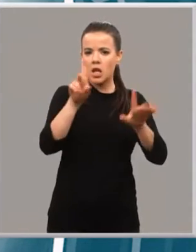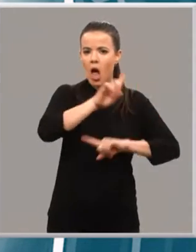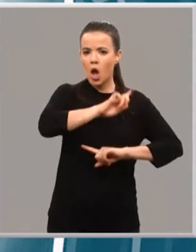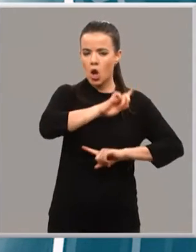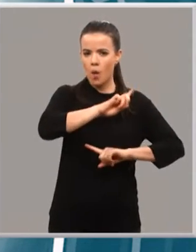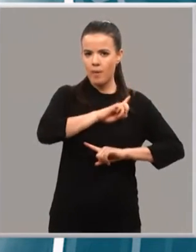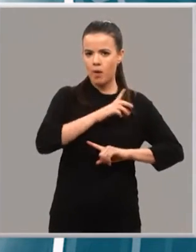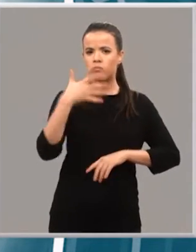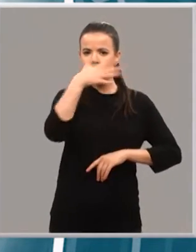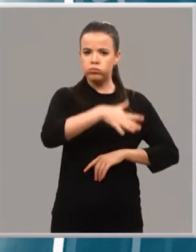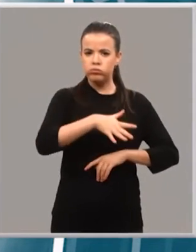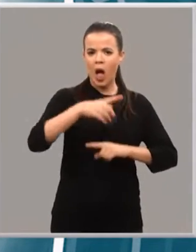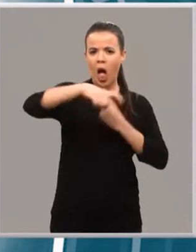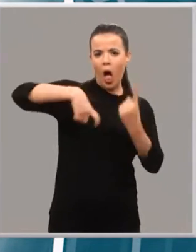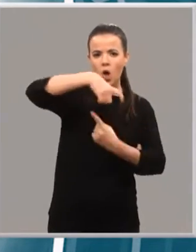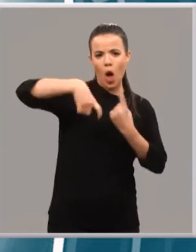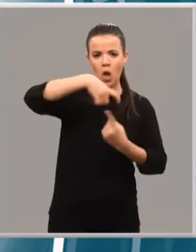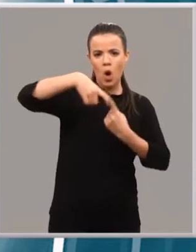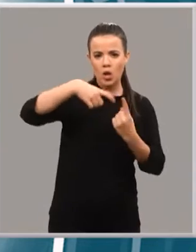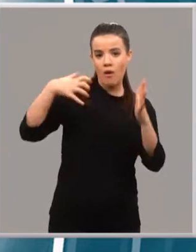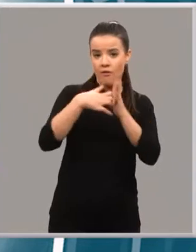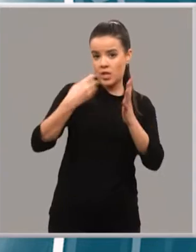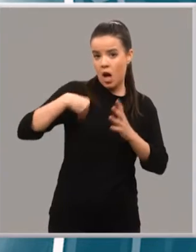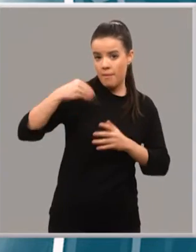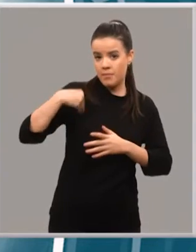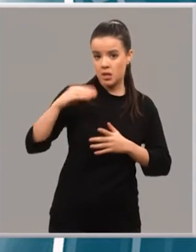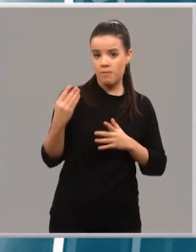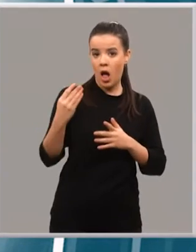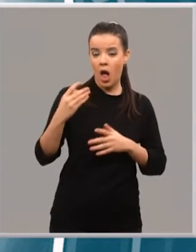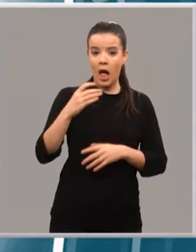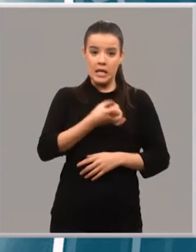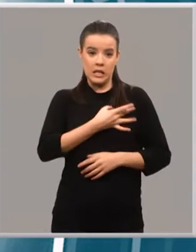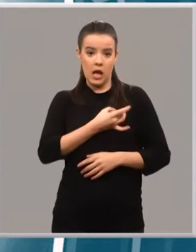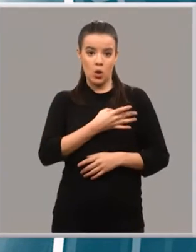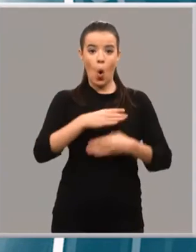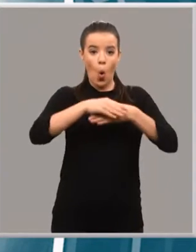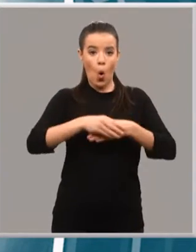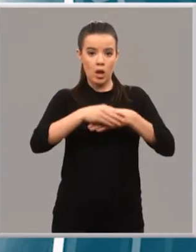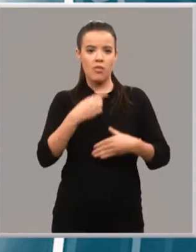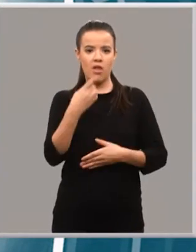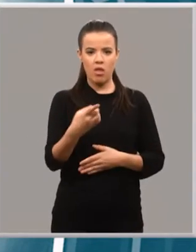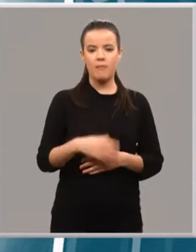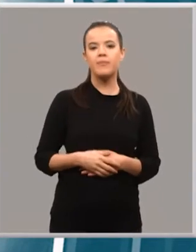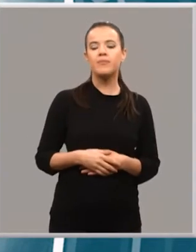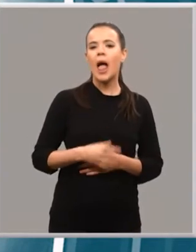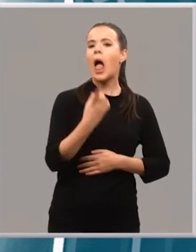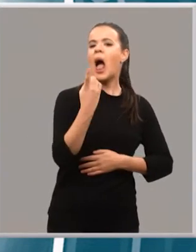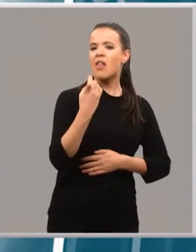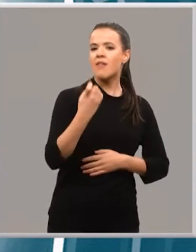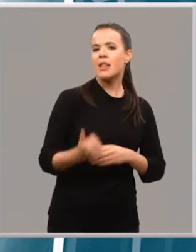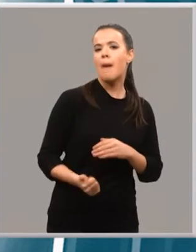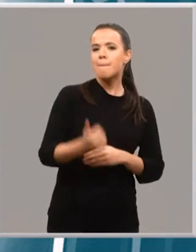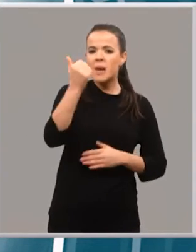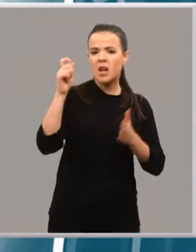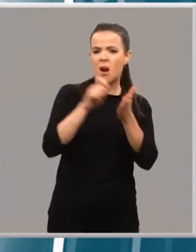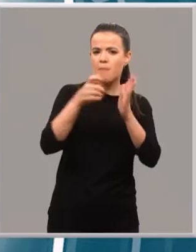Es la denuncia que cada año por estas fechas pone sobre la mesa el sindicato UGT. Hace falta más celeridad,